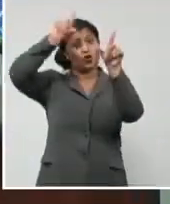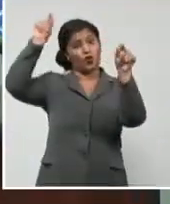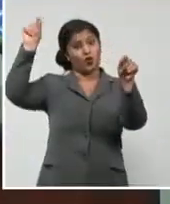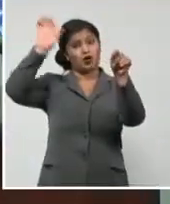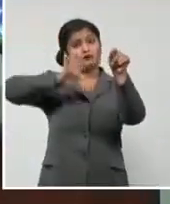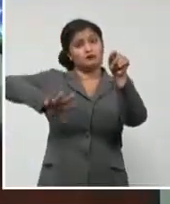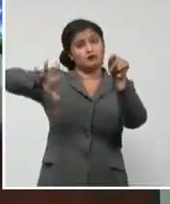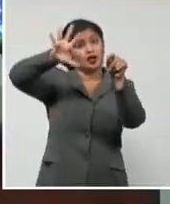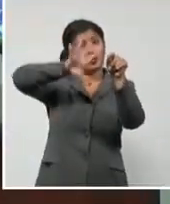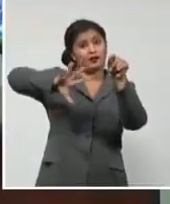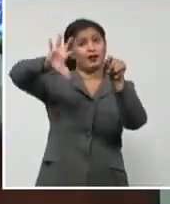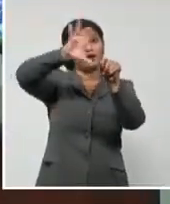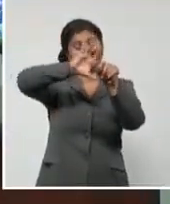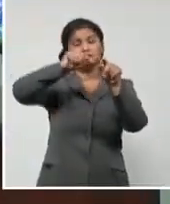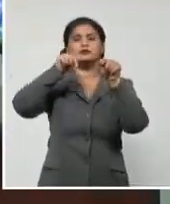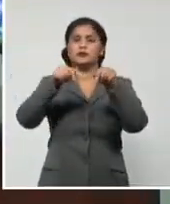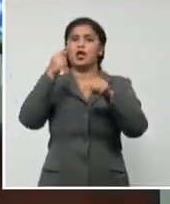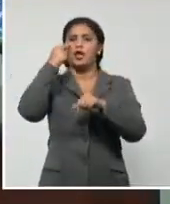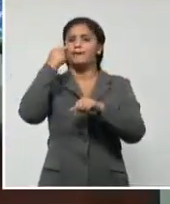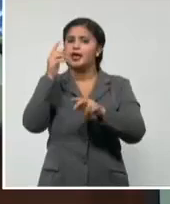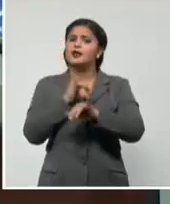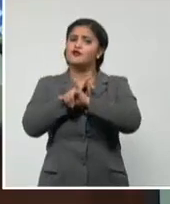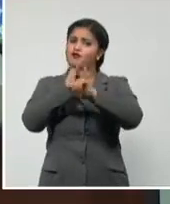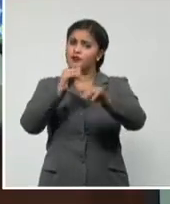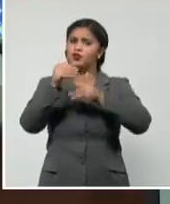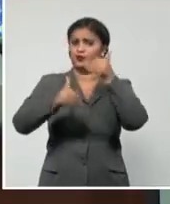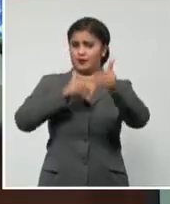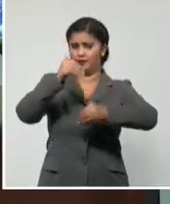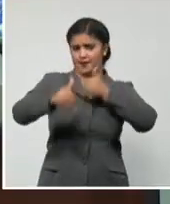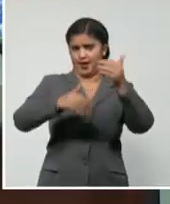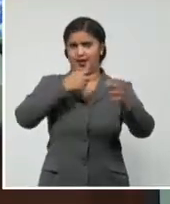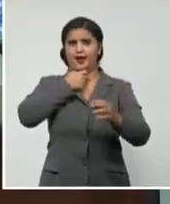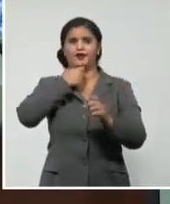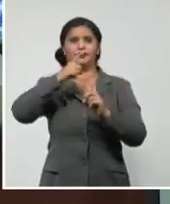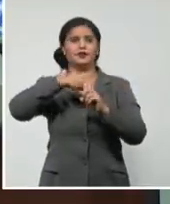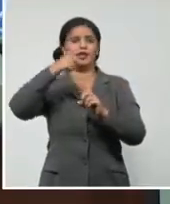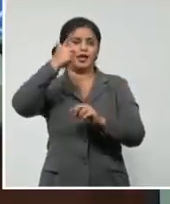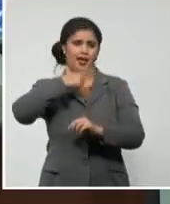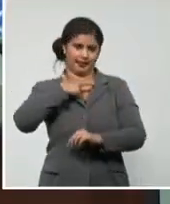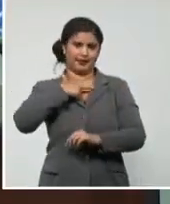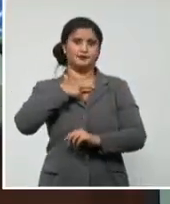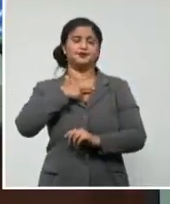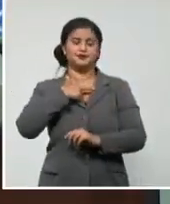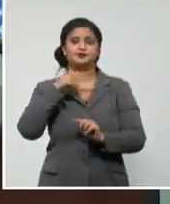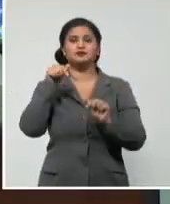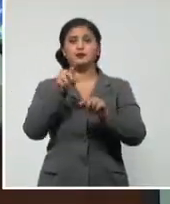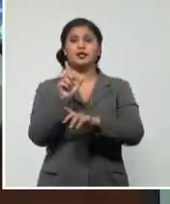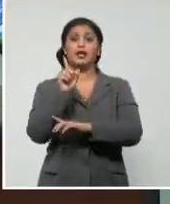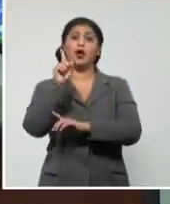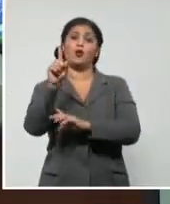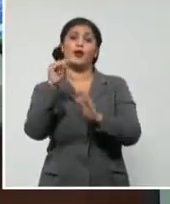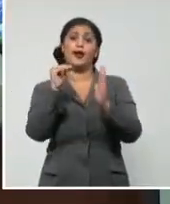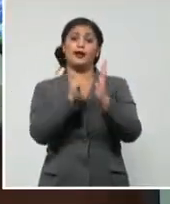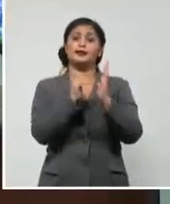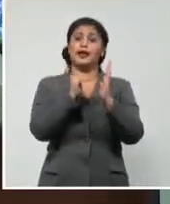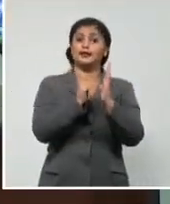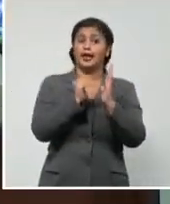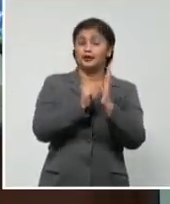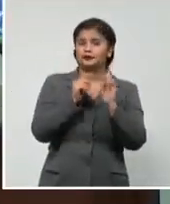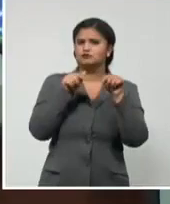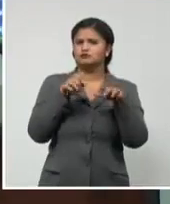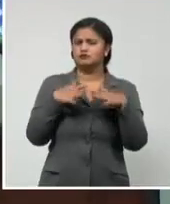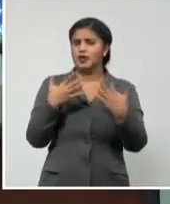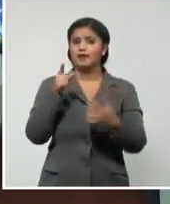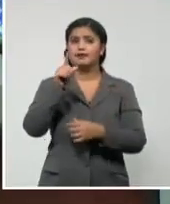continuar prestando atención a la futura evolución y trayectoria de este sistema tropical. A la una de la tarde se localizaba en los